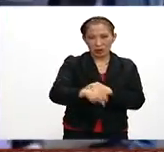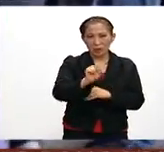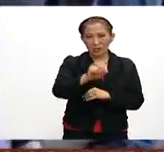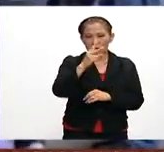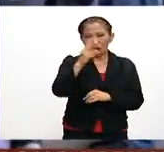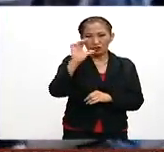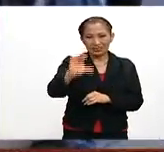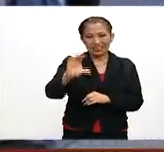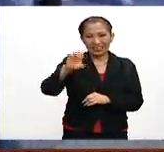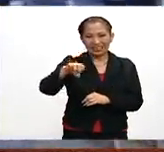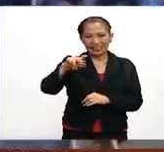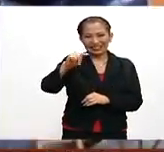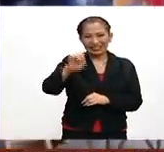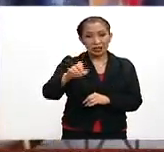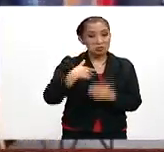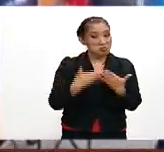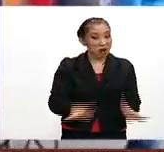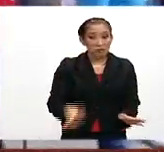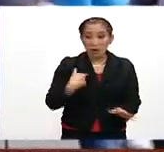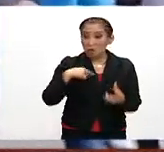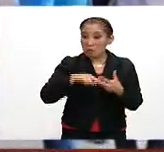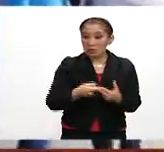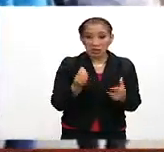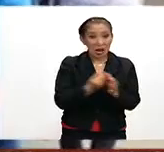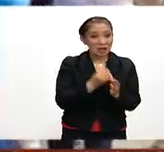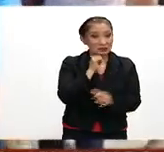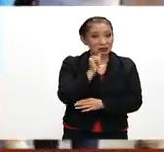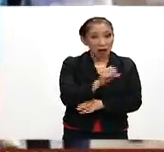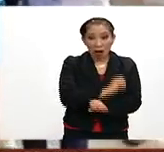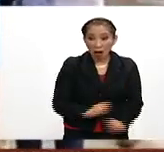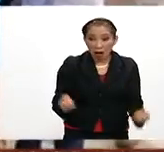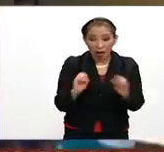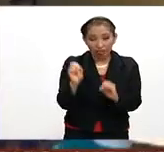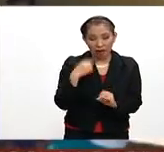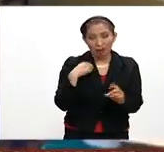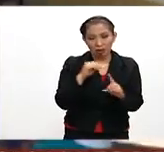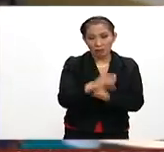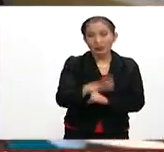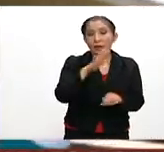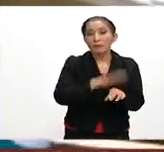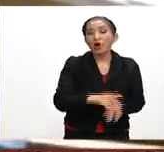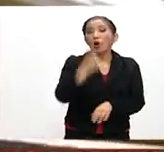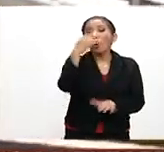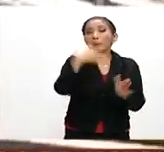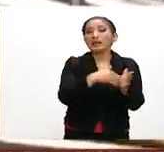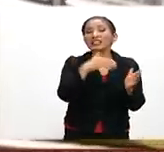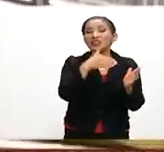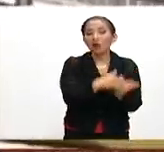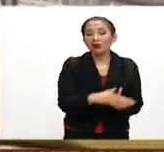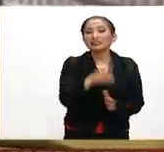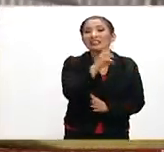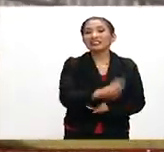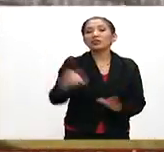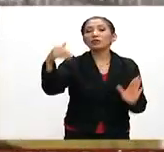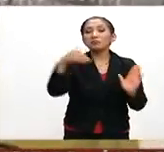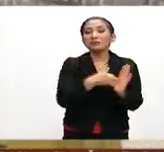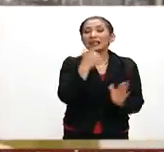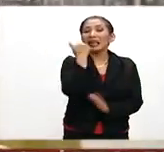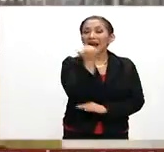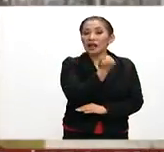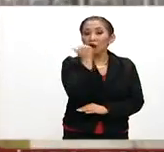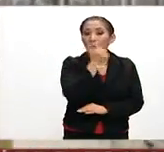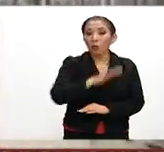la CENTE no abriera o no iniciara el ciclo escolar se afectaría a más de un millón trescientos mil